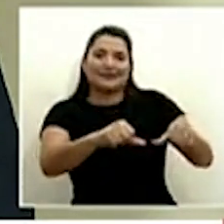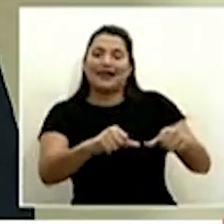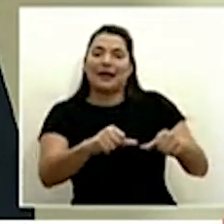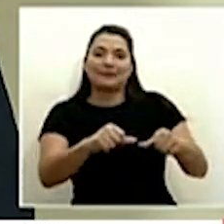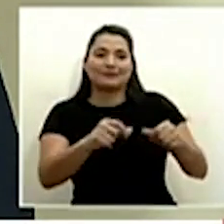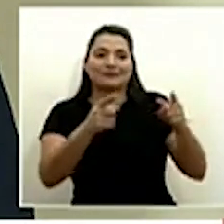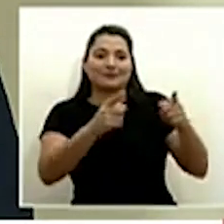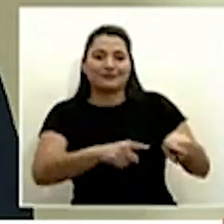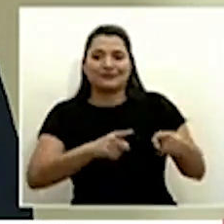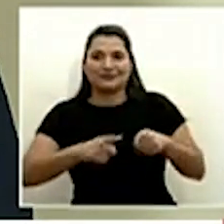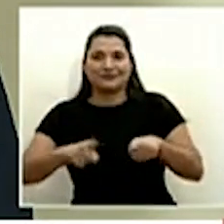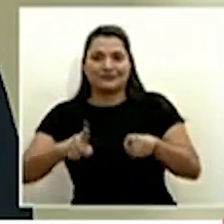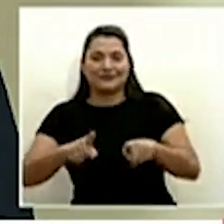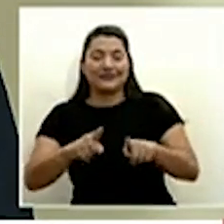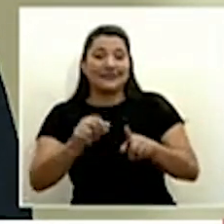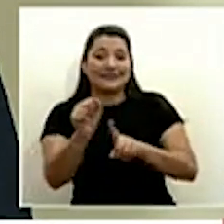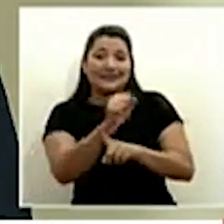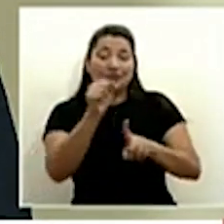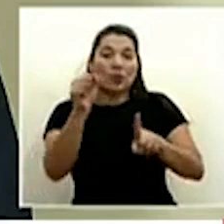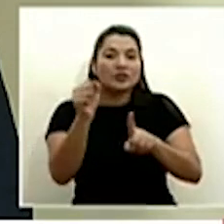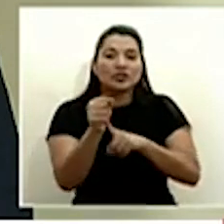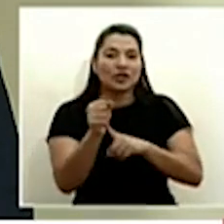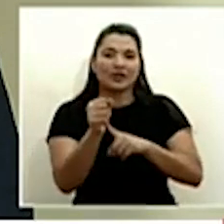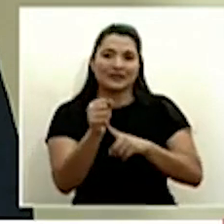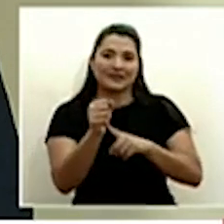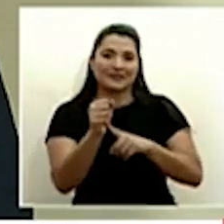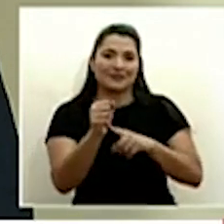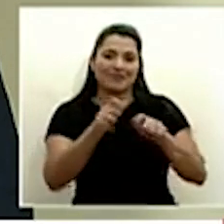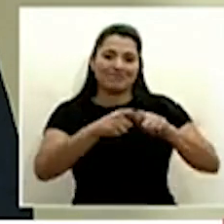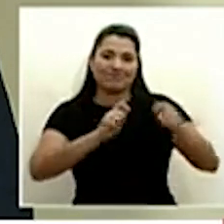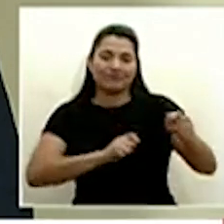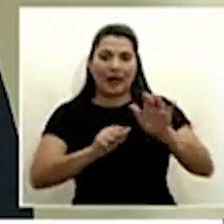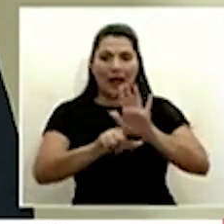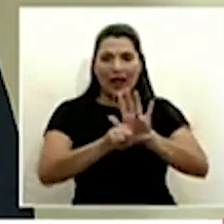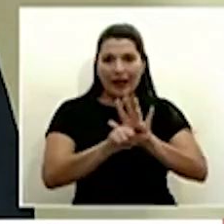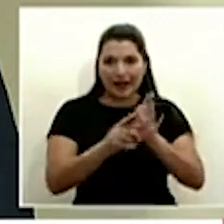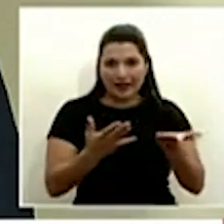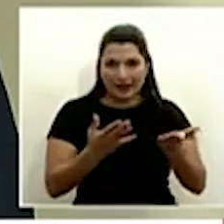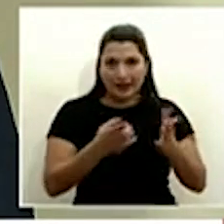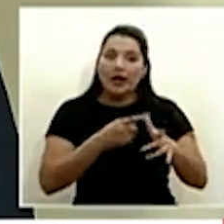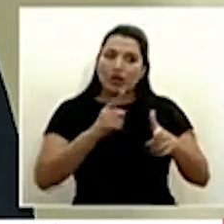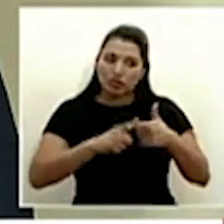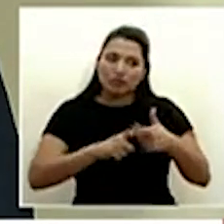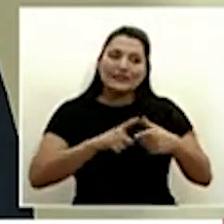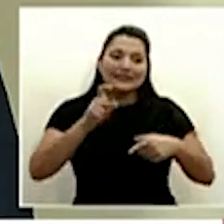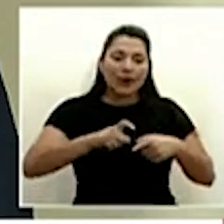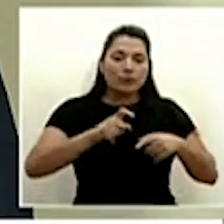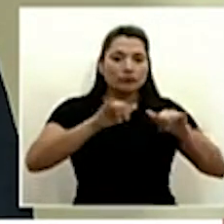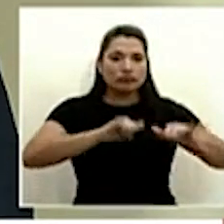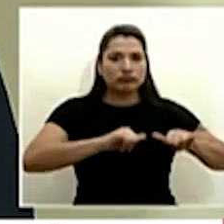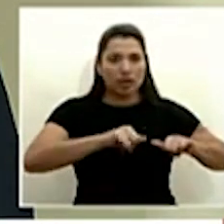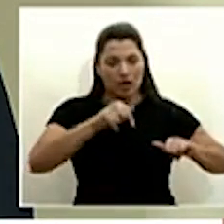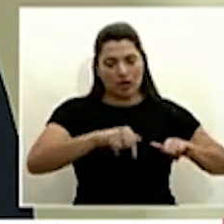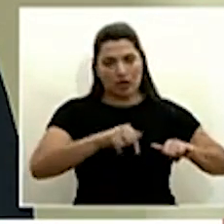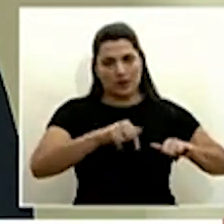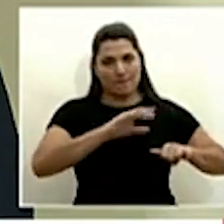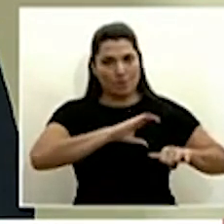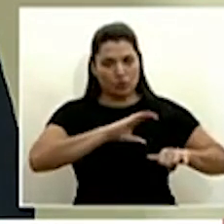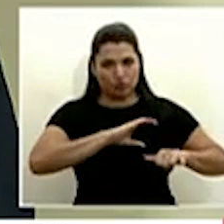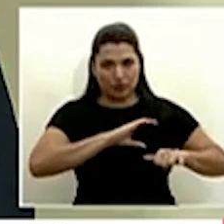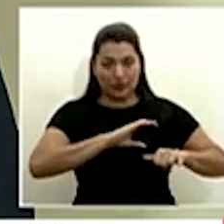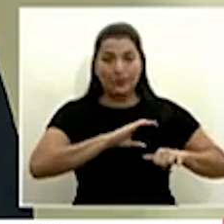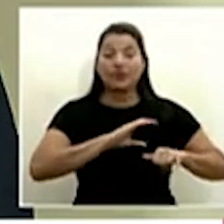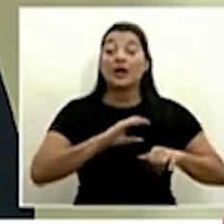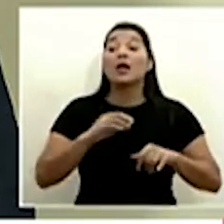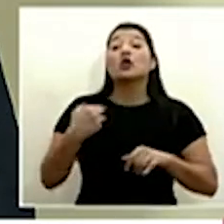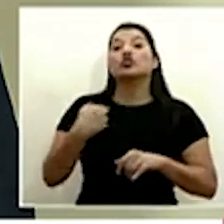sanitarias en el resto del país y todo lo demás que hace la fuerza pública lo cierto es que tenemos recursos nunca